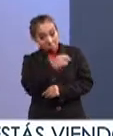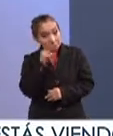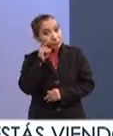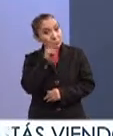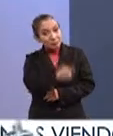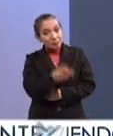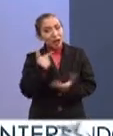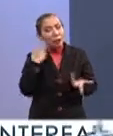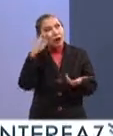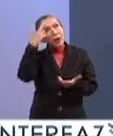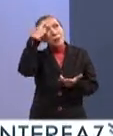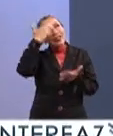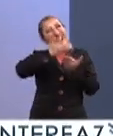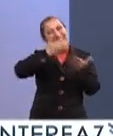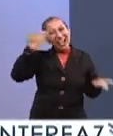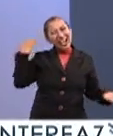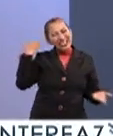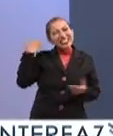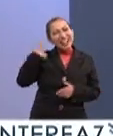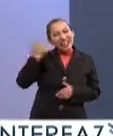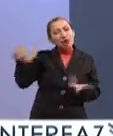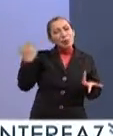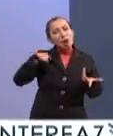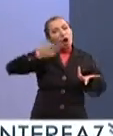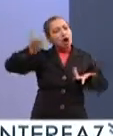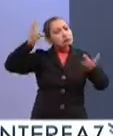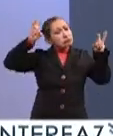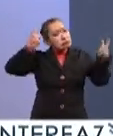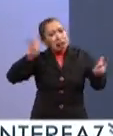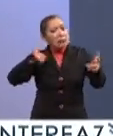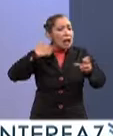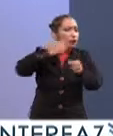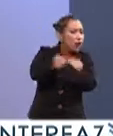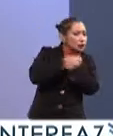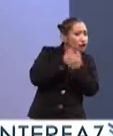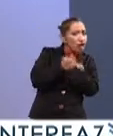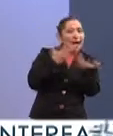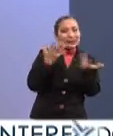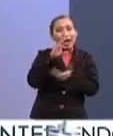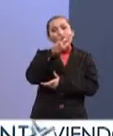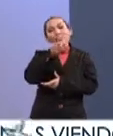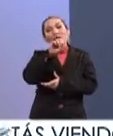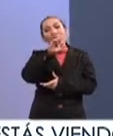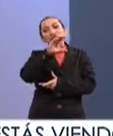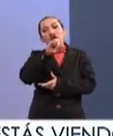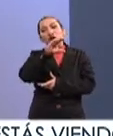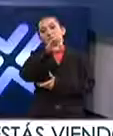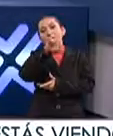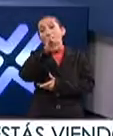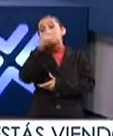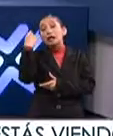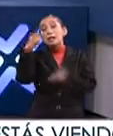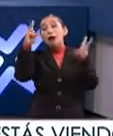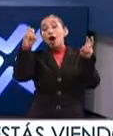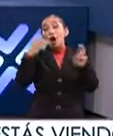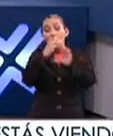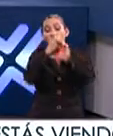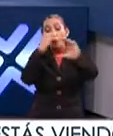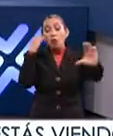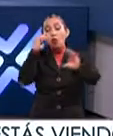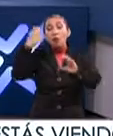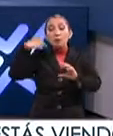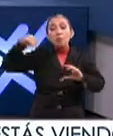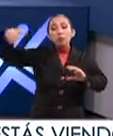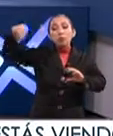que nos recuerda un poco a las cruzadas educativas que hacías Vasconcelos, etcétera, que se llaman las Unidades